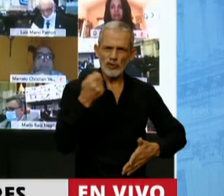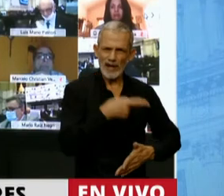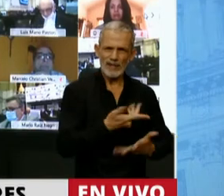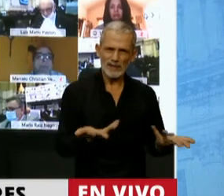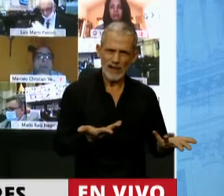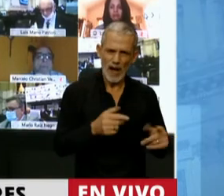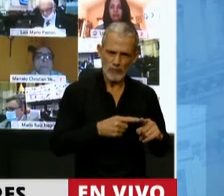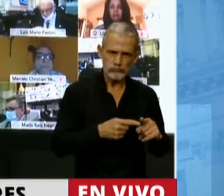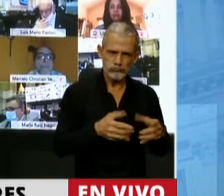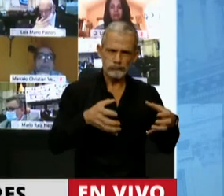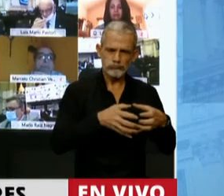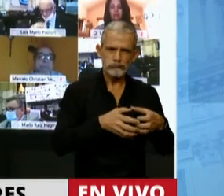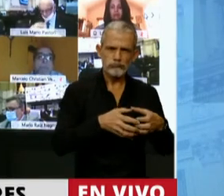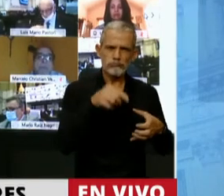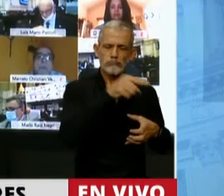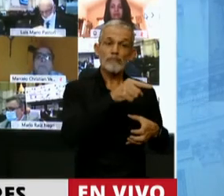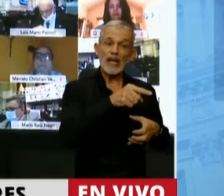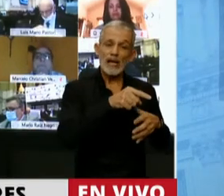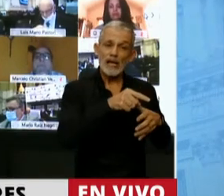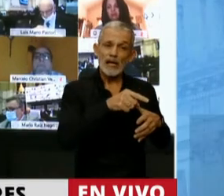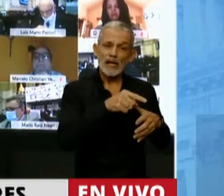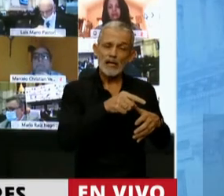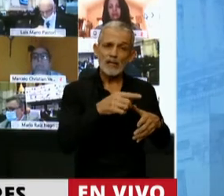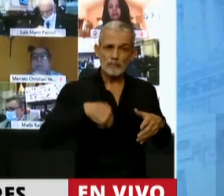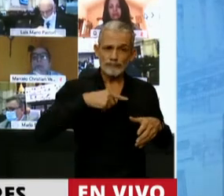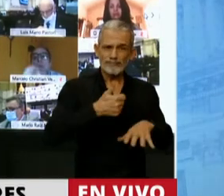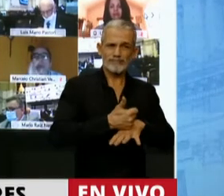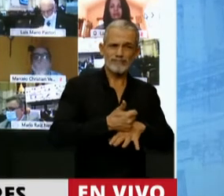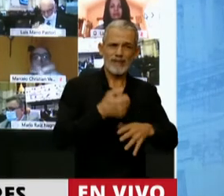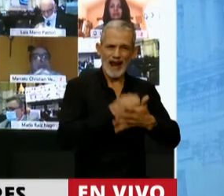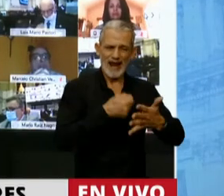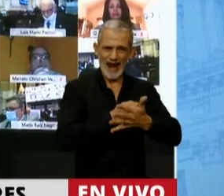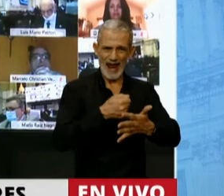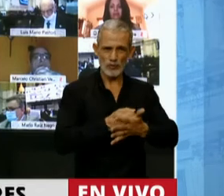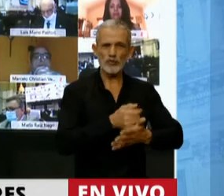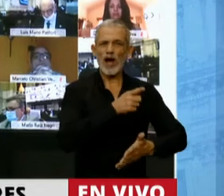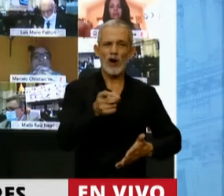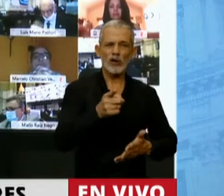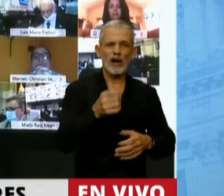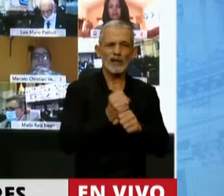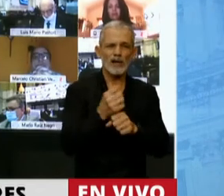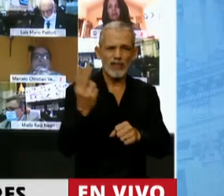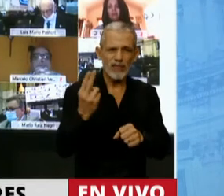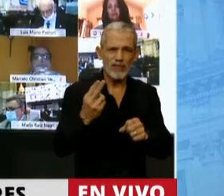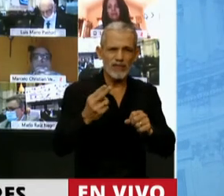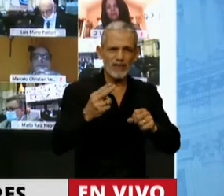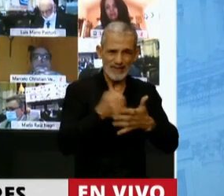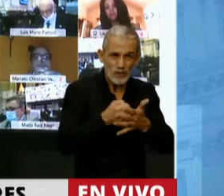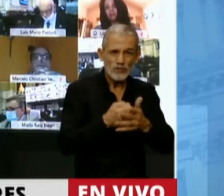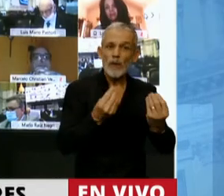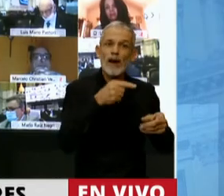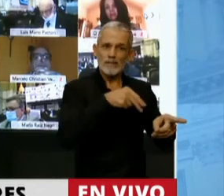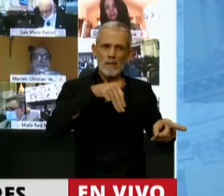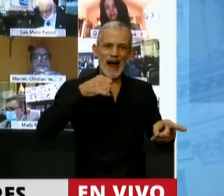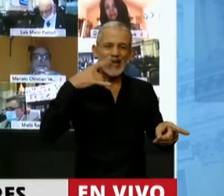No solamente estamos presentes en la lucha contra la precarización, sino que la lucha de